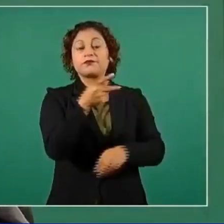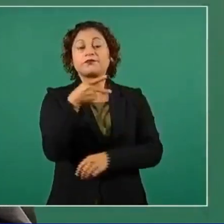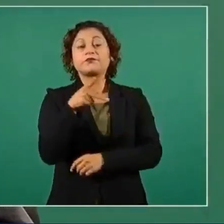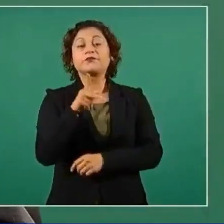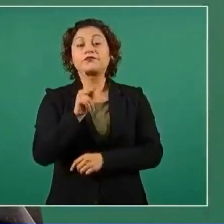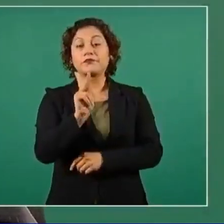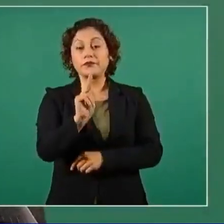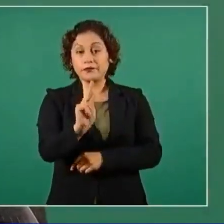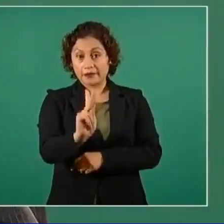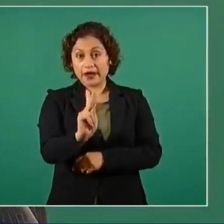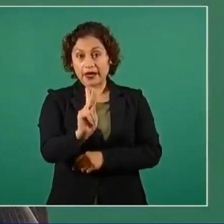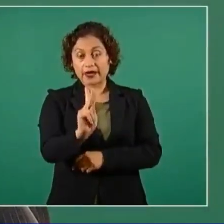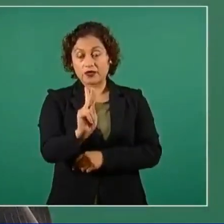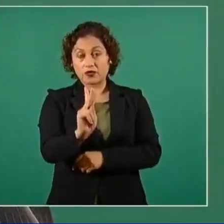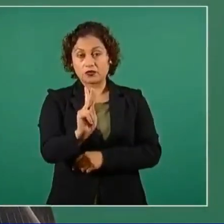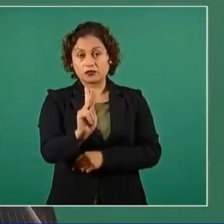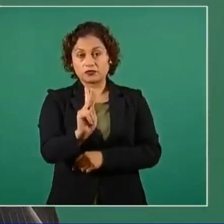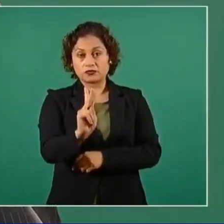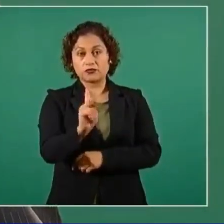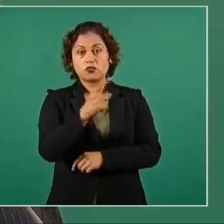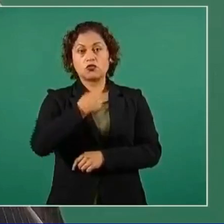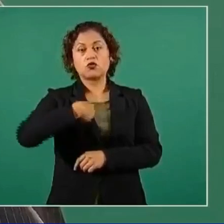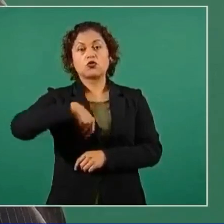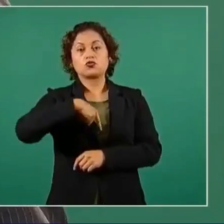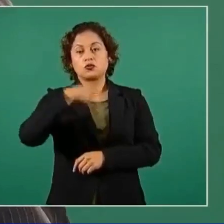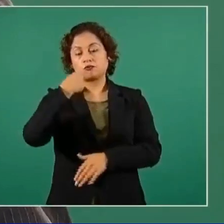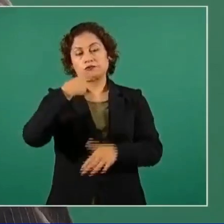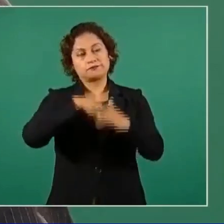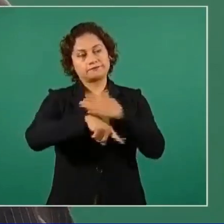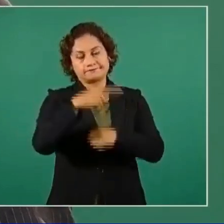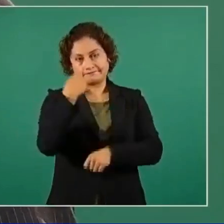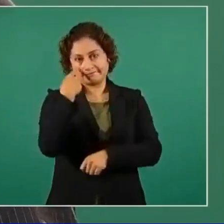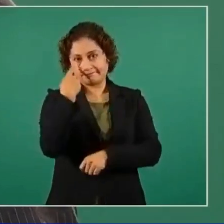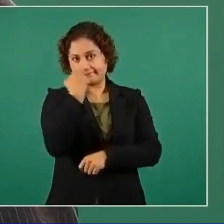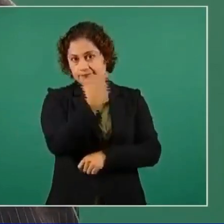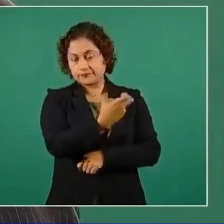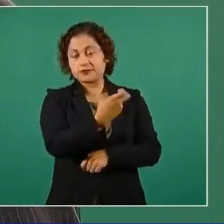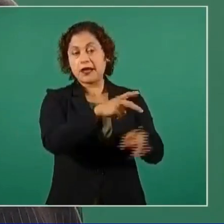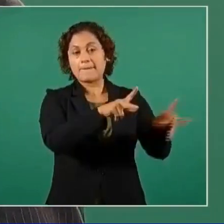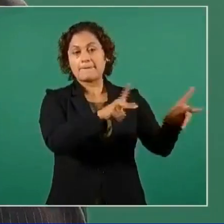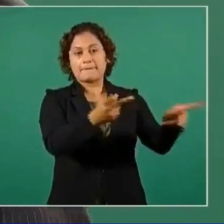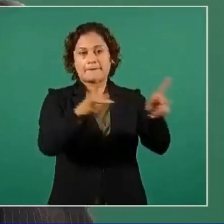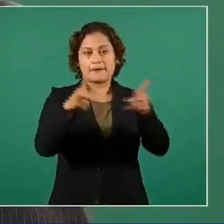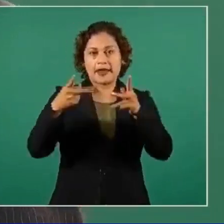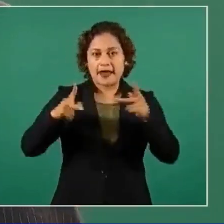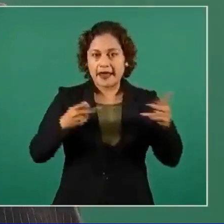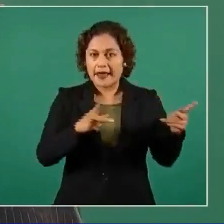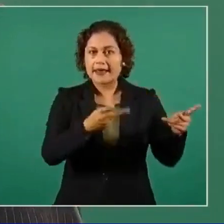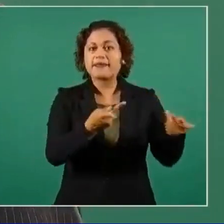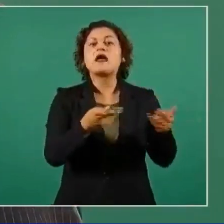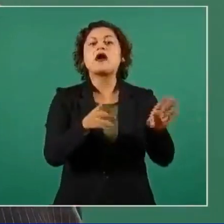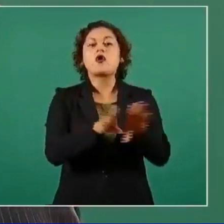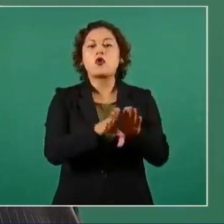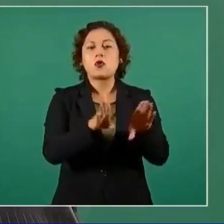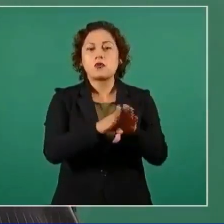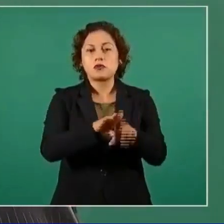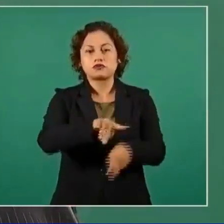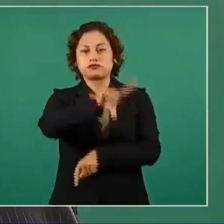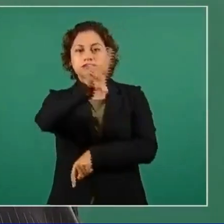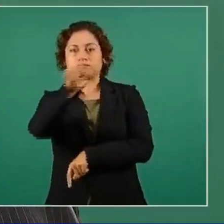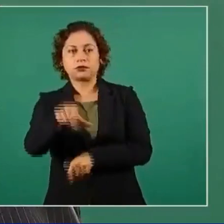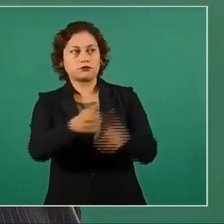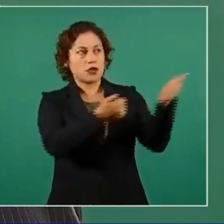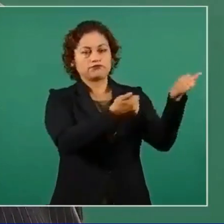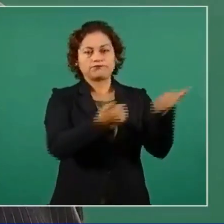se fabrican y se venden estas armas que llegan a